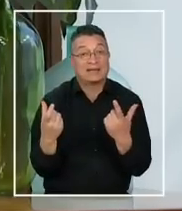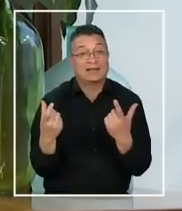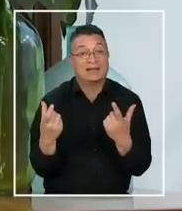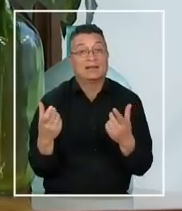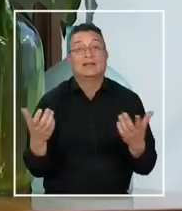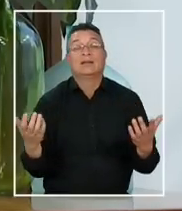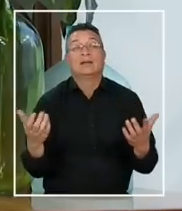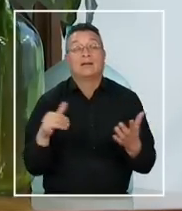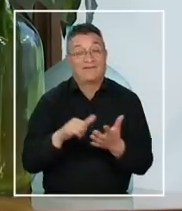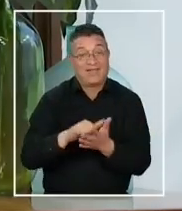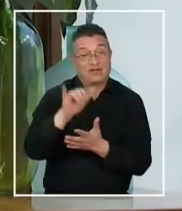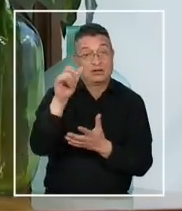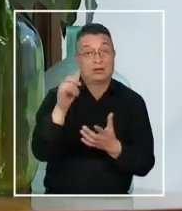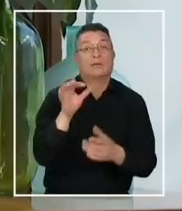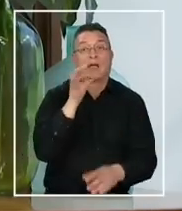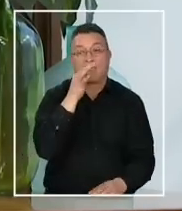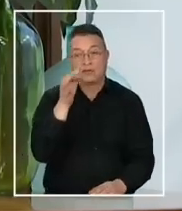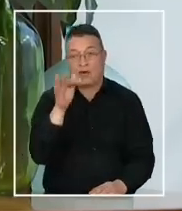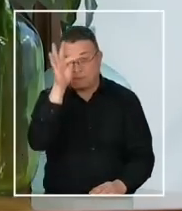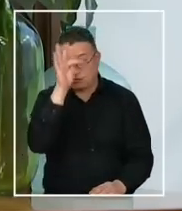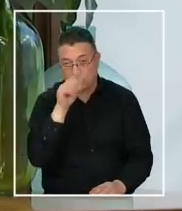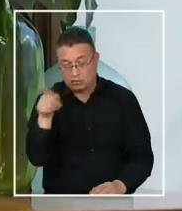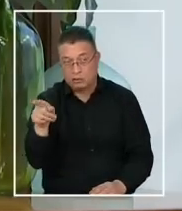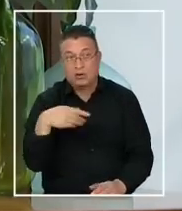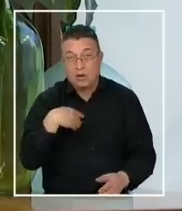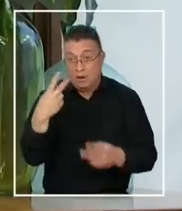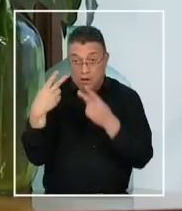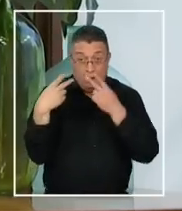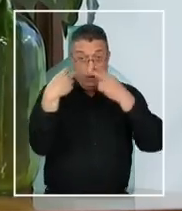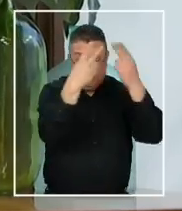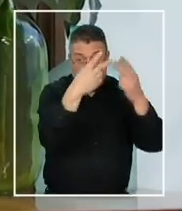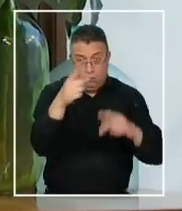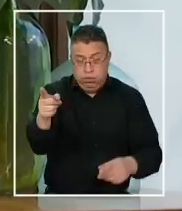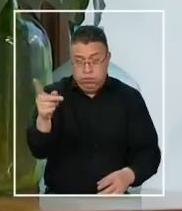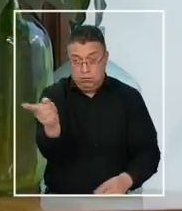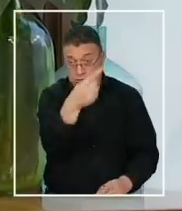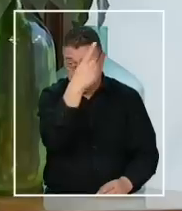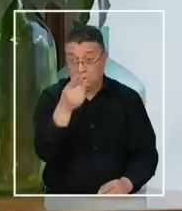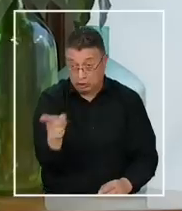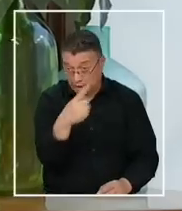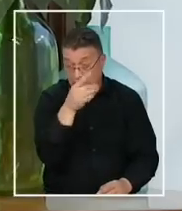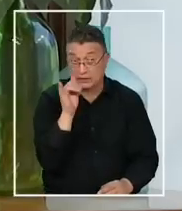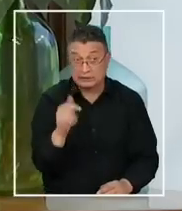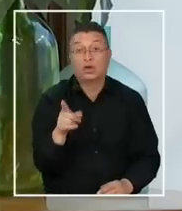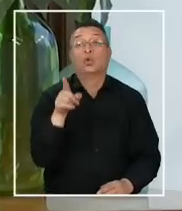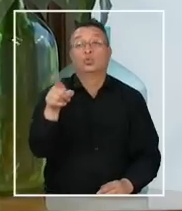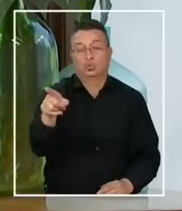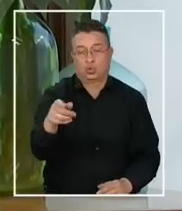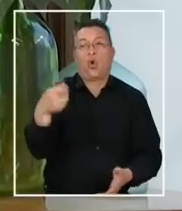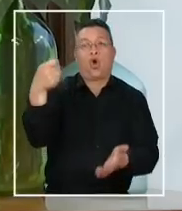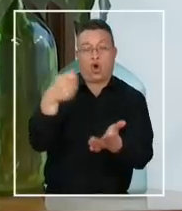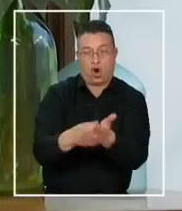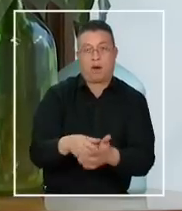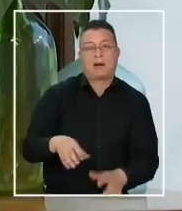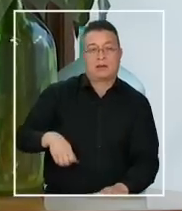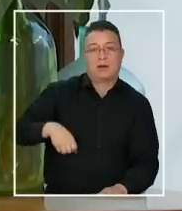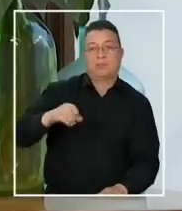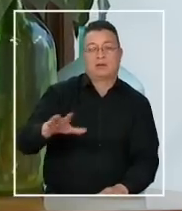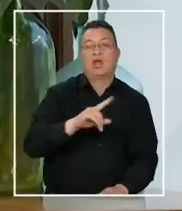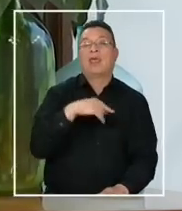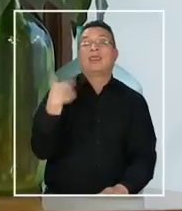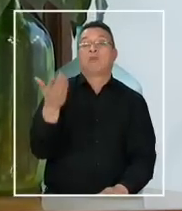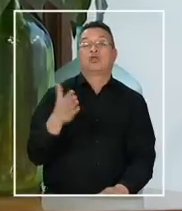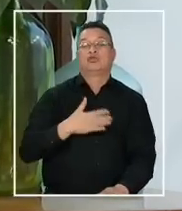decirle al funcionario que va a viajar o a la autoridad que va a viajar que compre su pasaje y nosotros